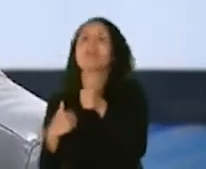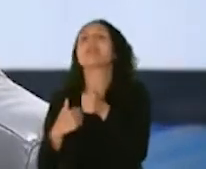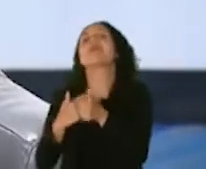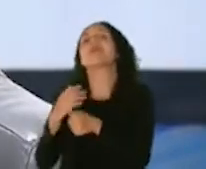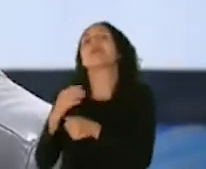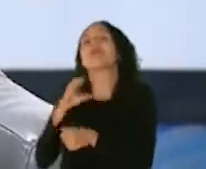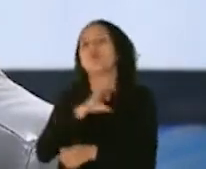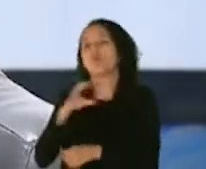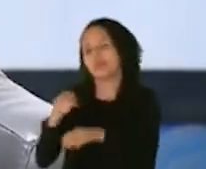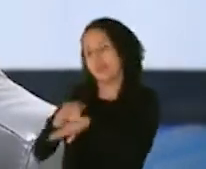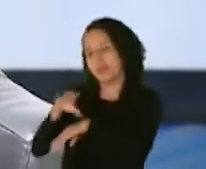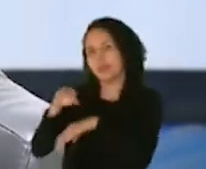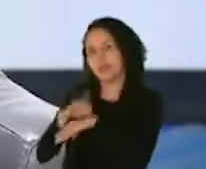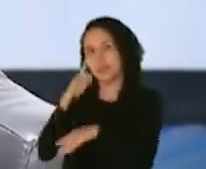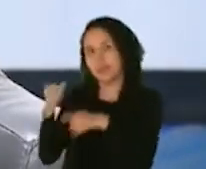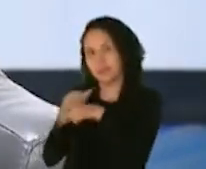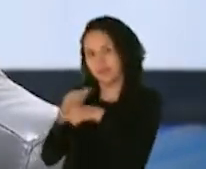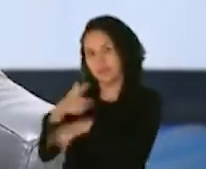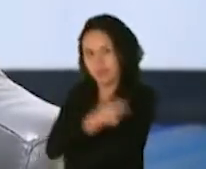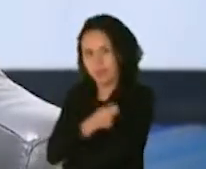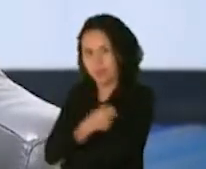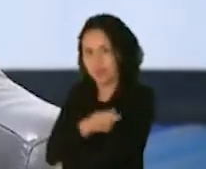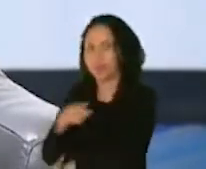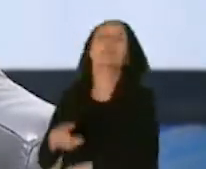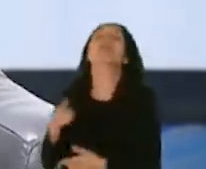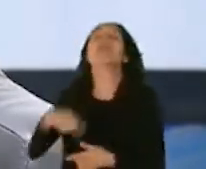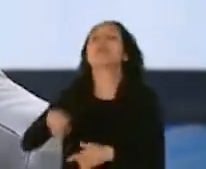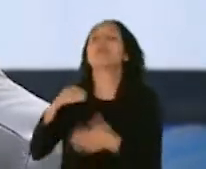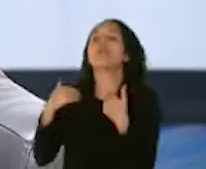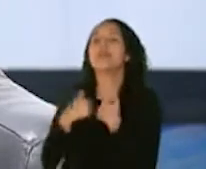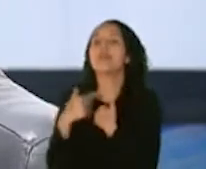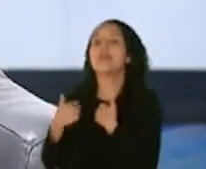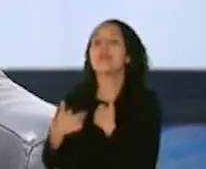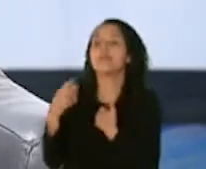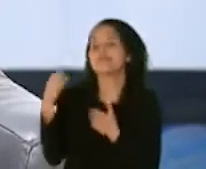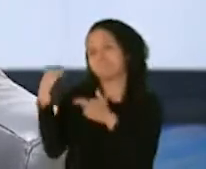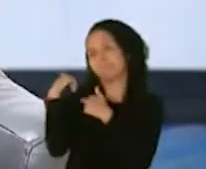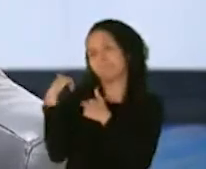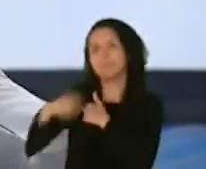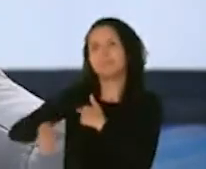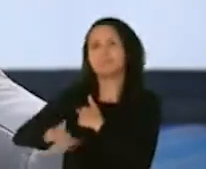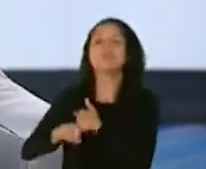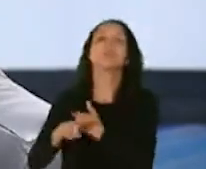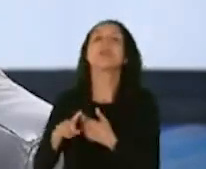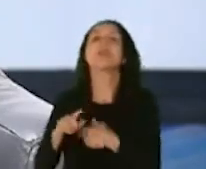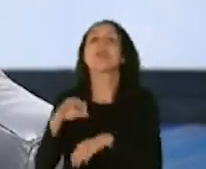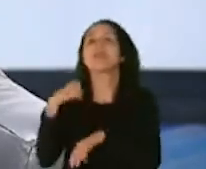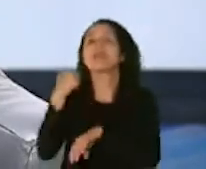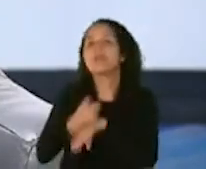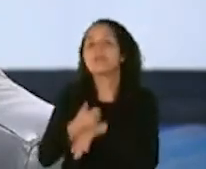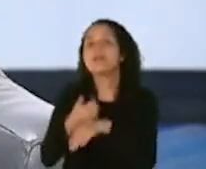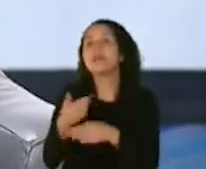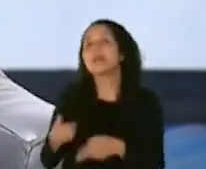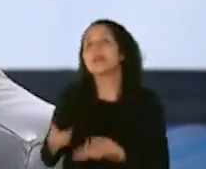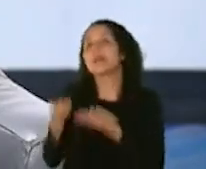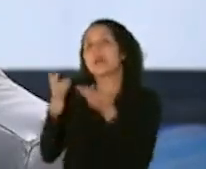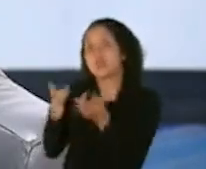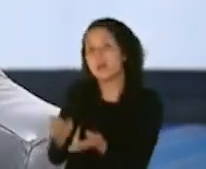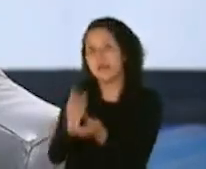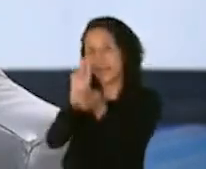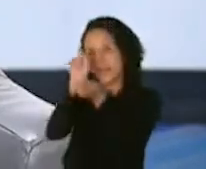Vacunación. Ellos están encargados de establecer recomendaciones